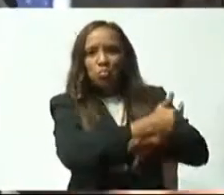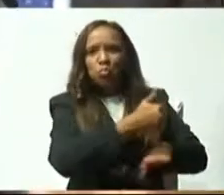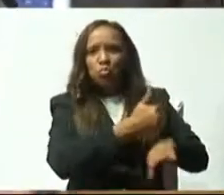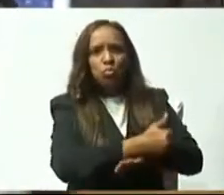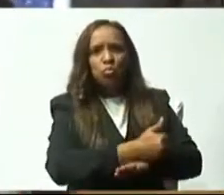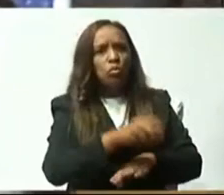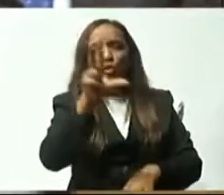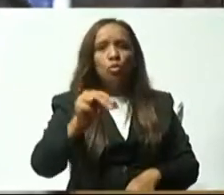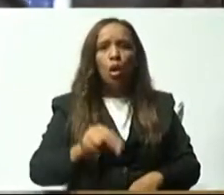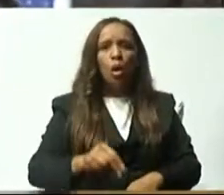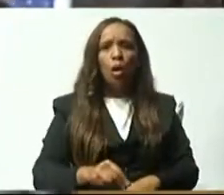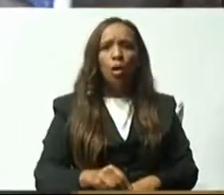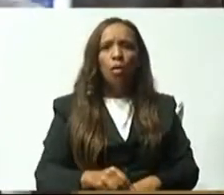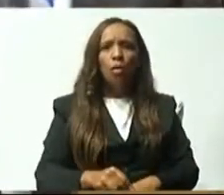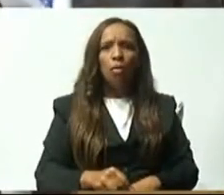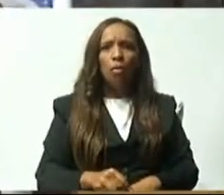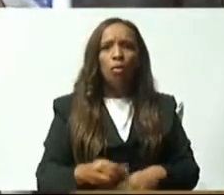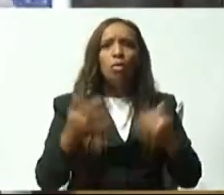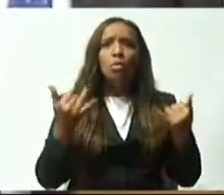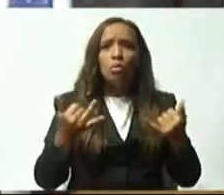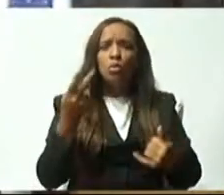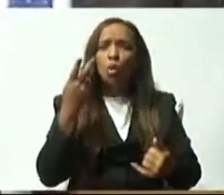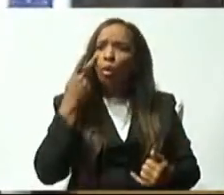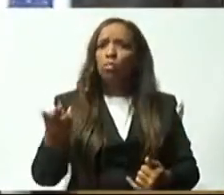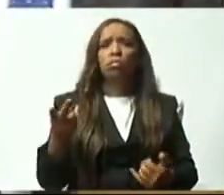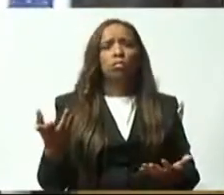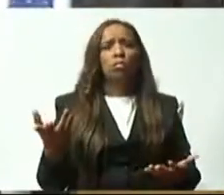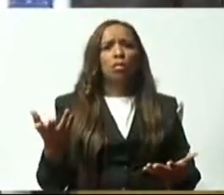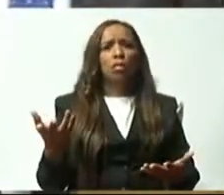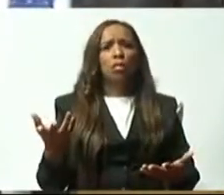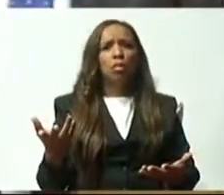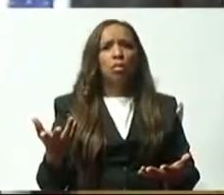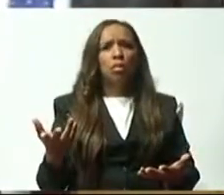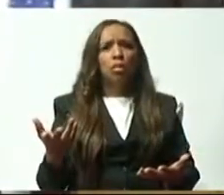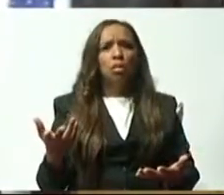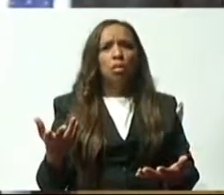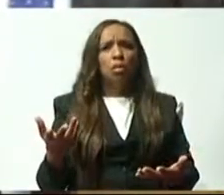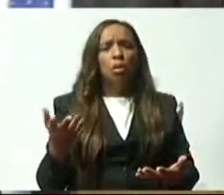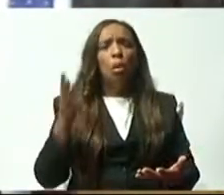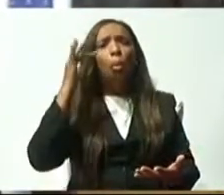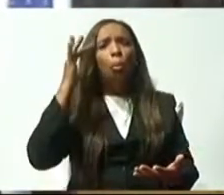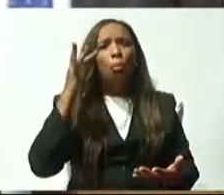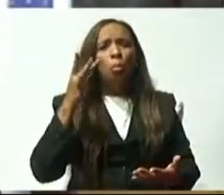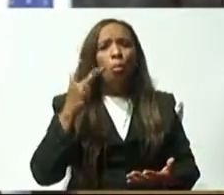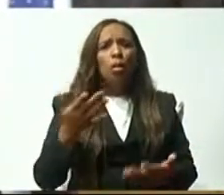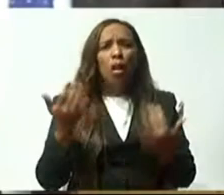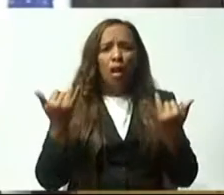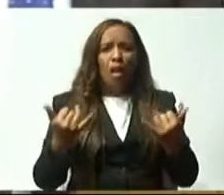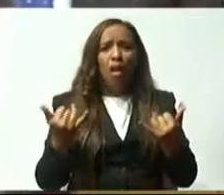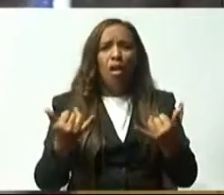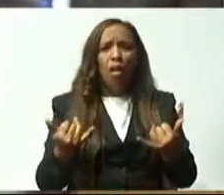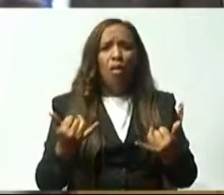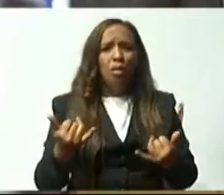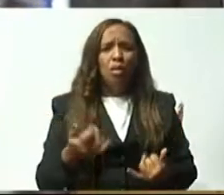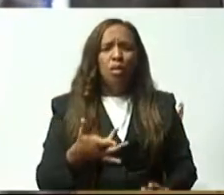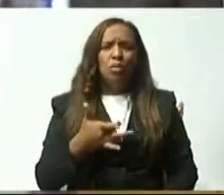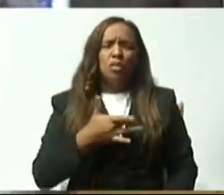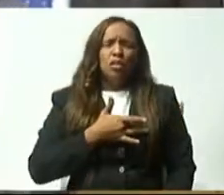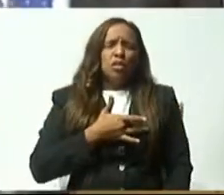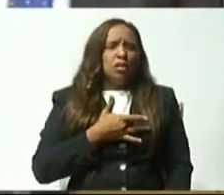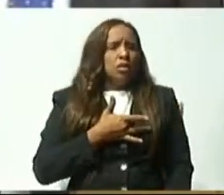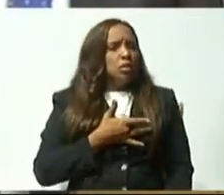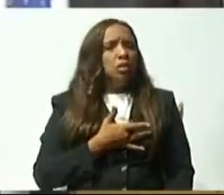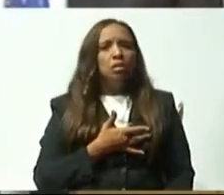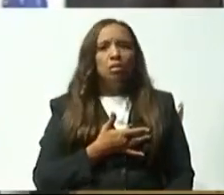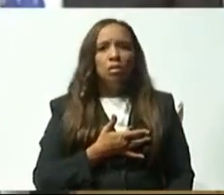estoy mirando, y yo sé lo que se siente, yo sé cómo se siente Perrigui en este momento, Inelso, por lo que está pasando.